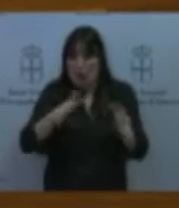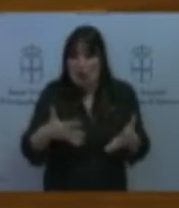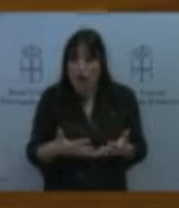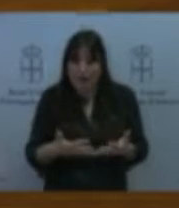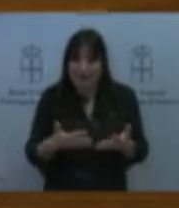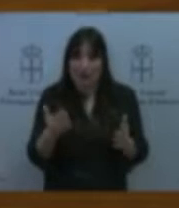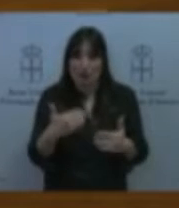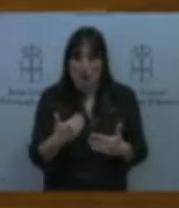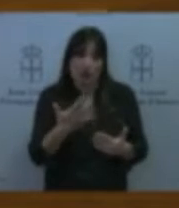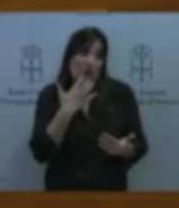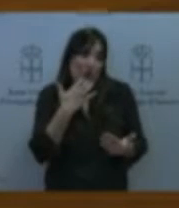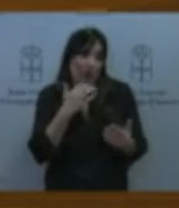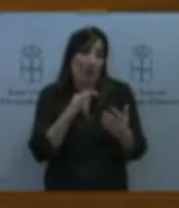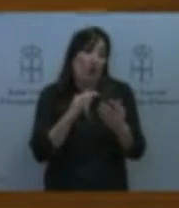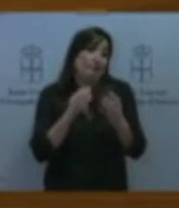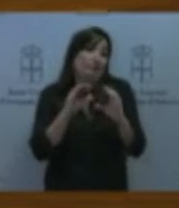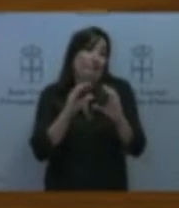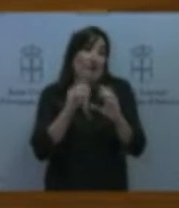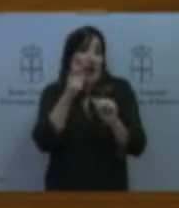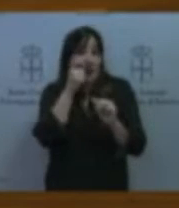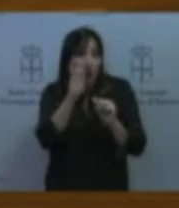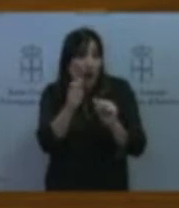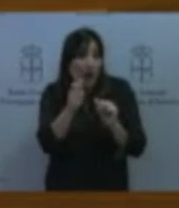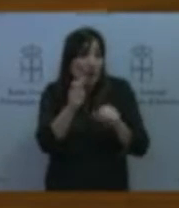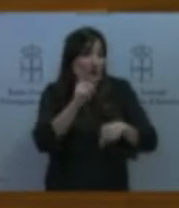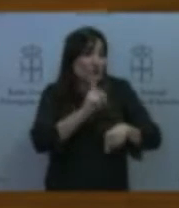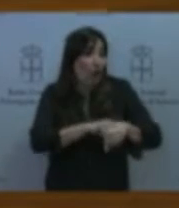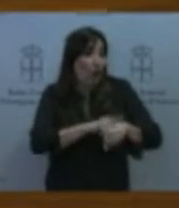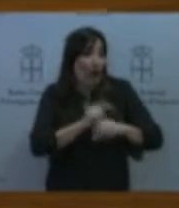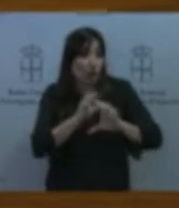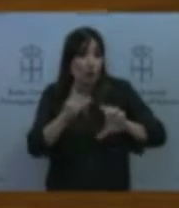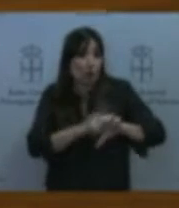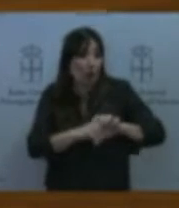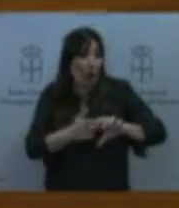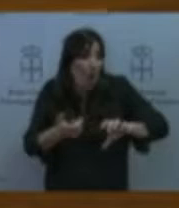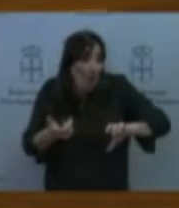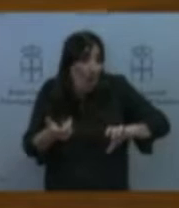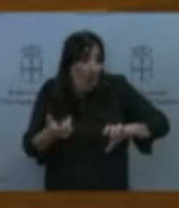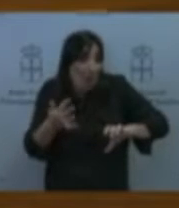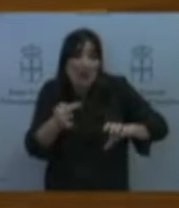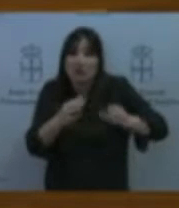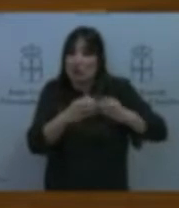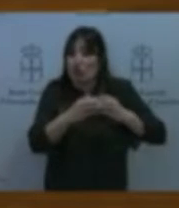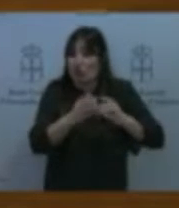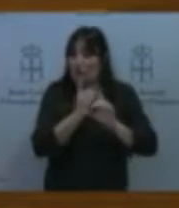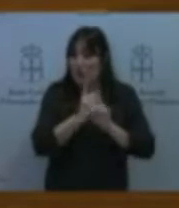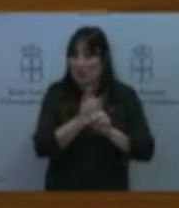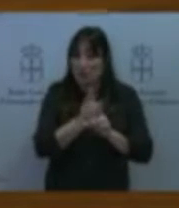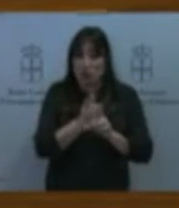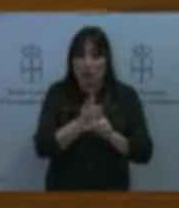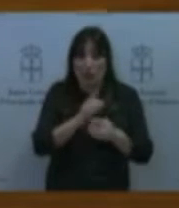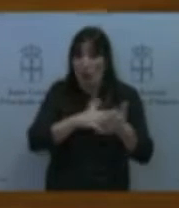la gente no sabe qué hora pasan los buses el consorcio de transportes tampoco porque los horarios que facilitó no casan